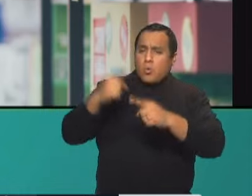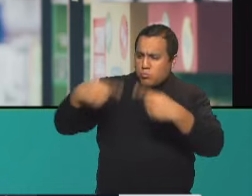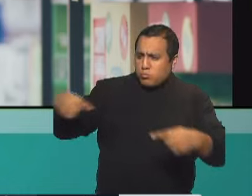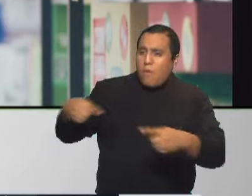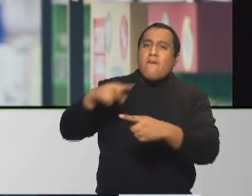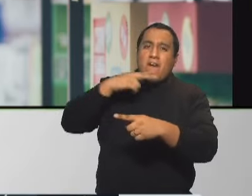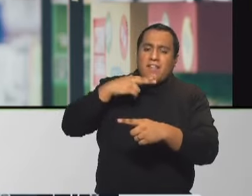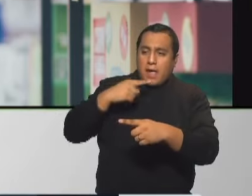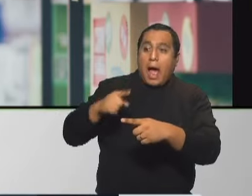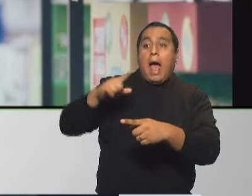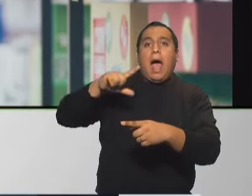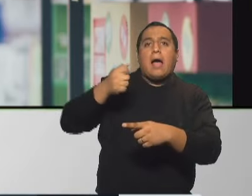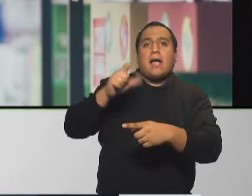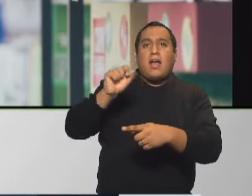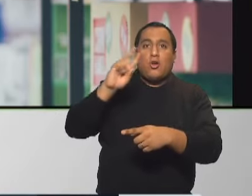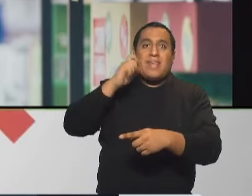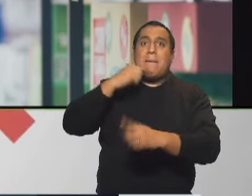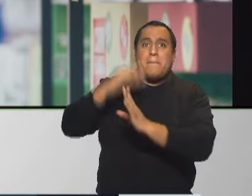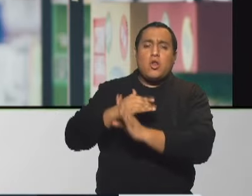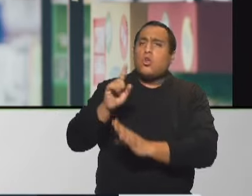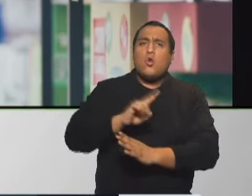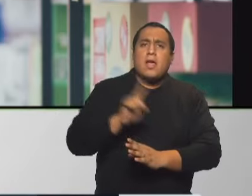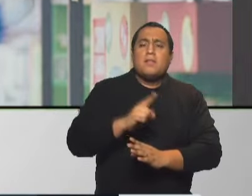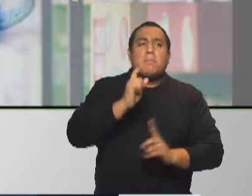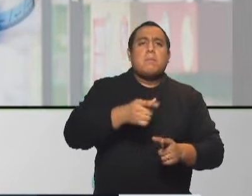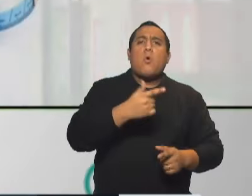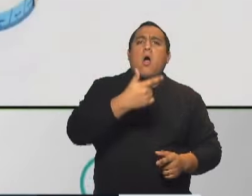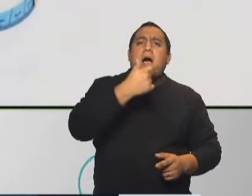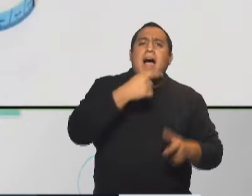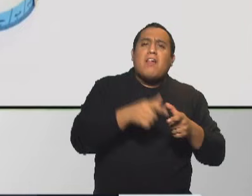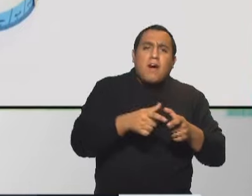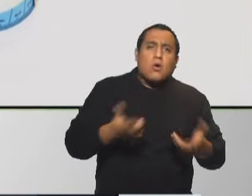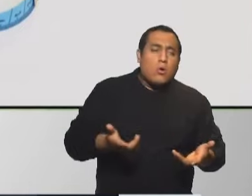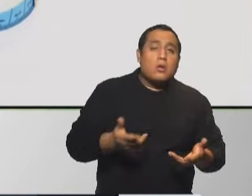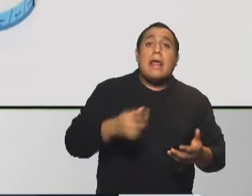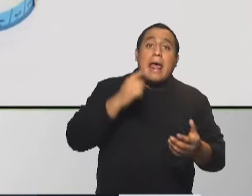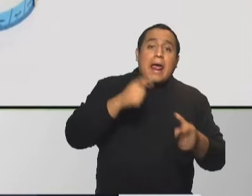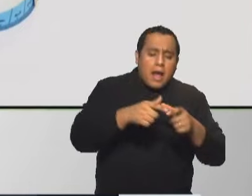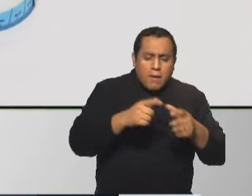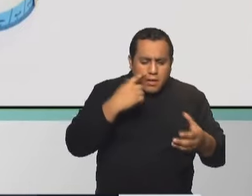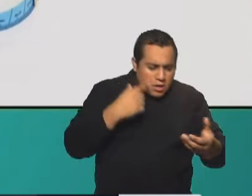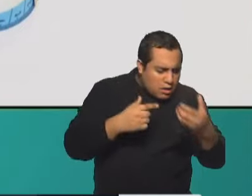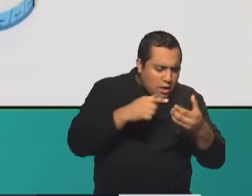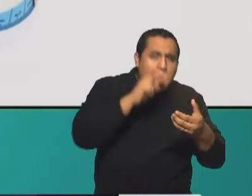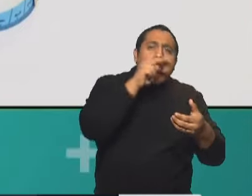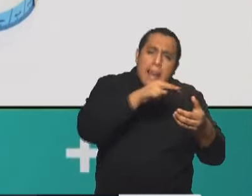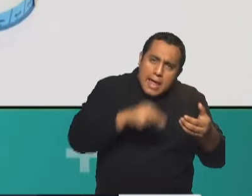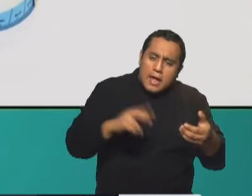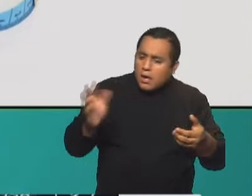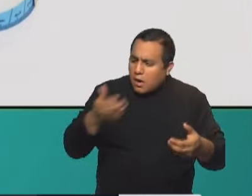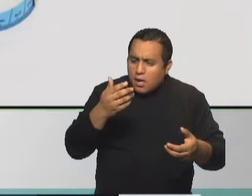que no son reducidos en calorías. Pasa incluso con alfajores. Leamos etiquetas. Seamos